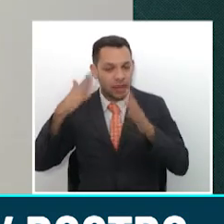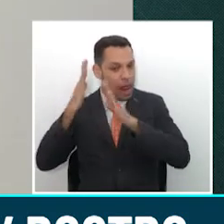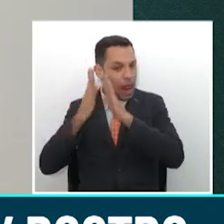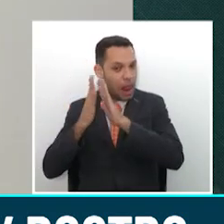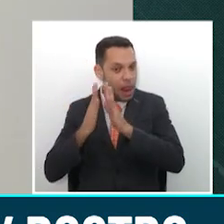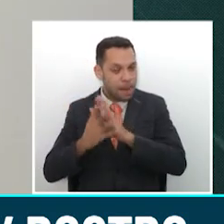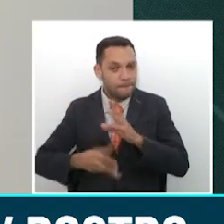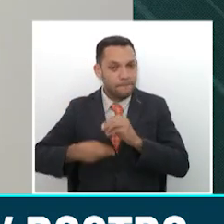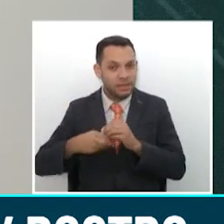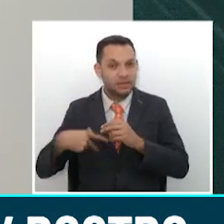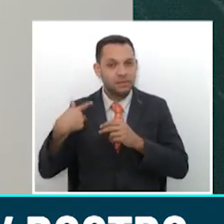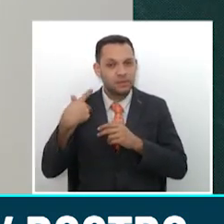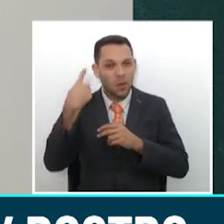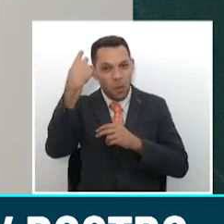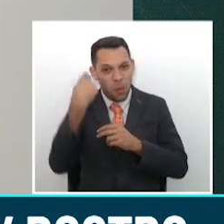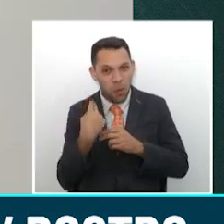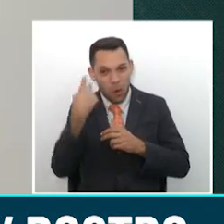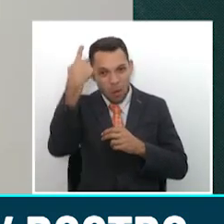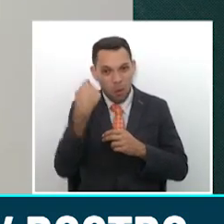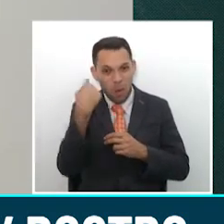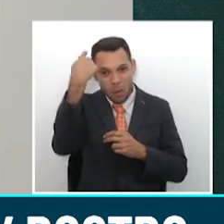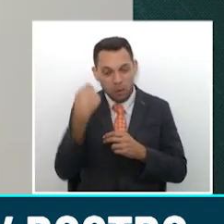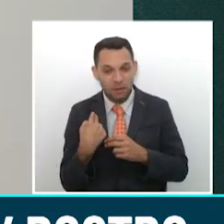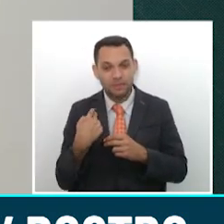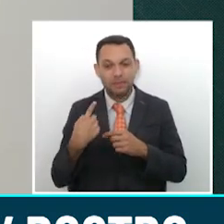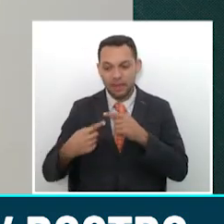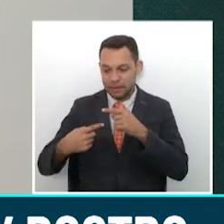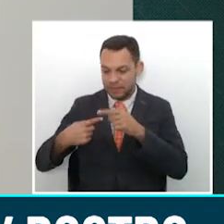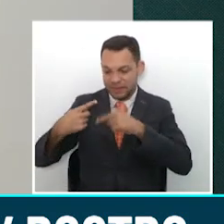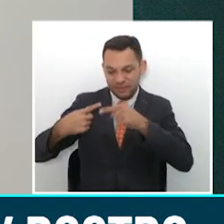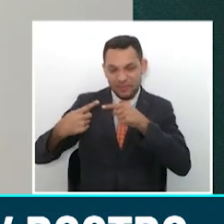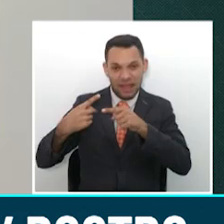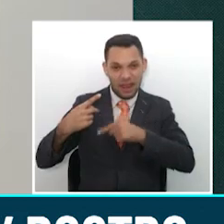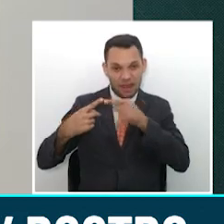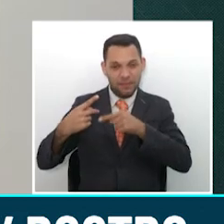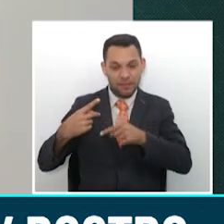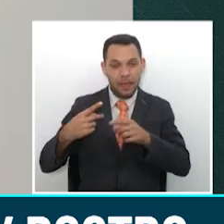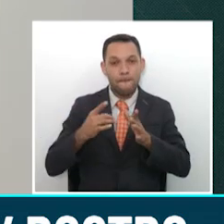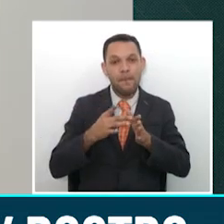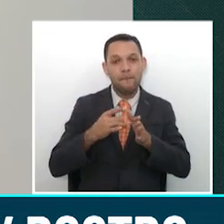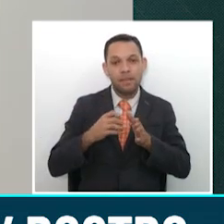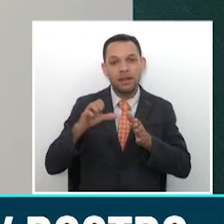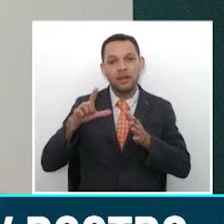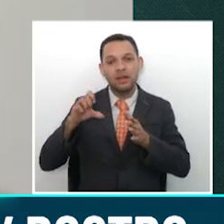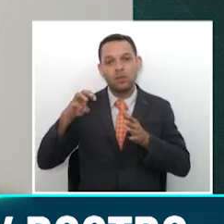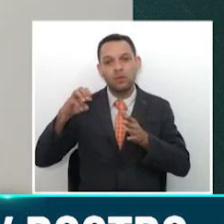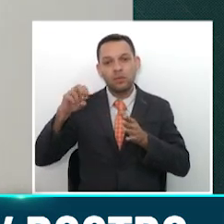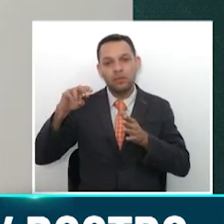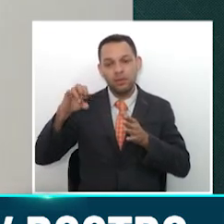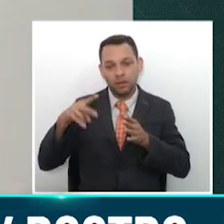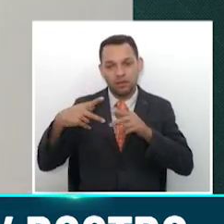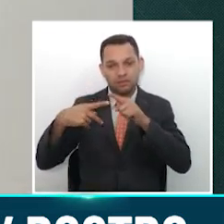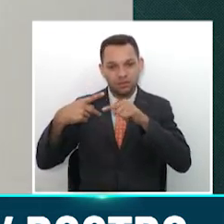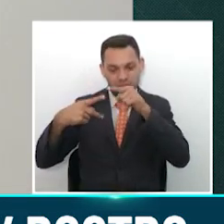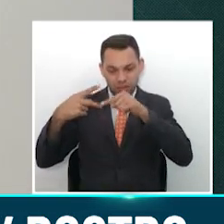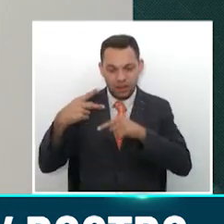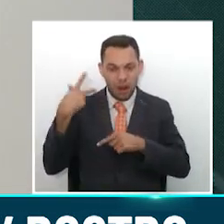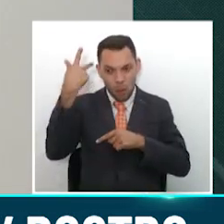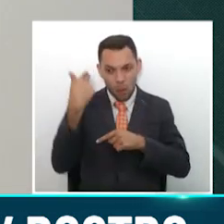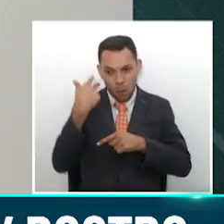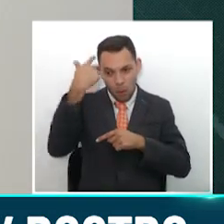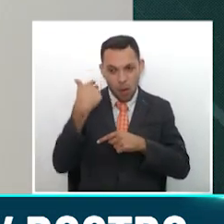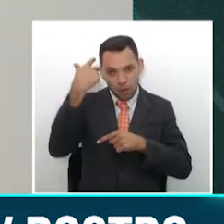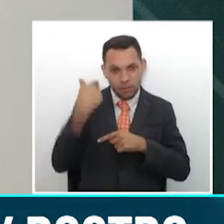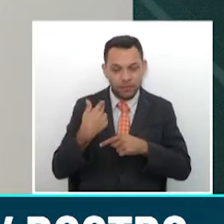con papel aluminio. En la punta de la plancha envolvemos el papel aluminio y hacemos también nutrición e hidratación, oxigenamos la potícula,